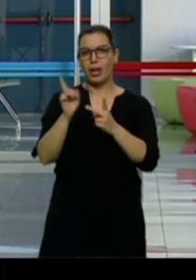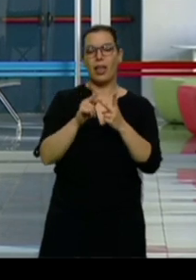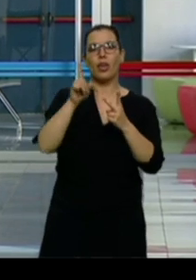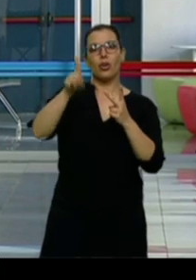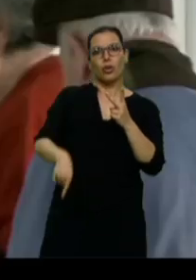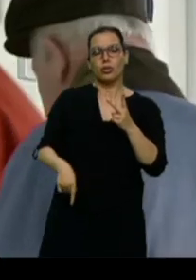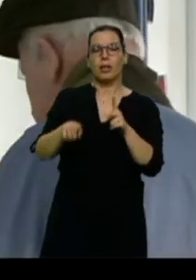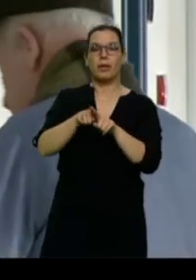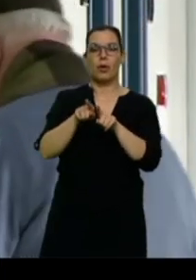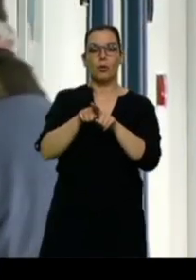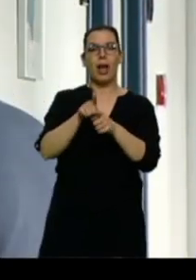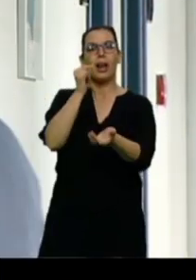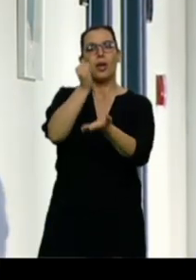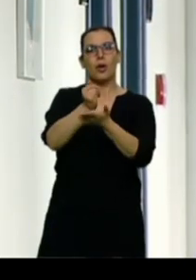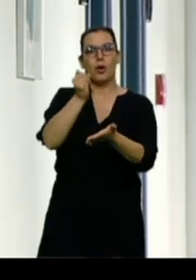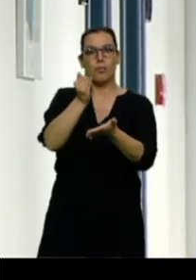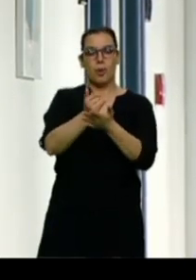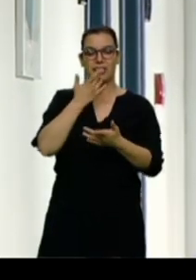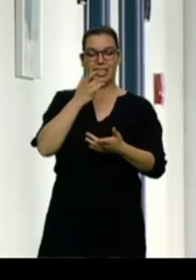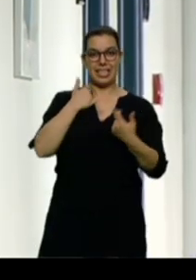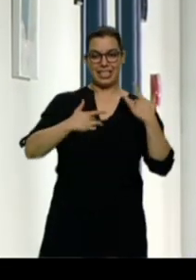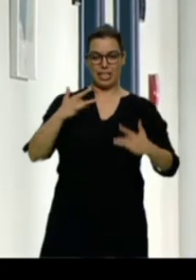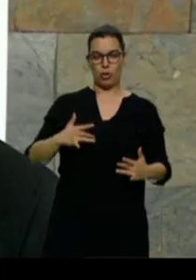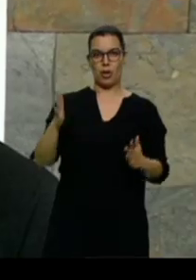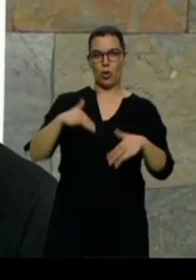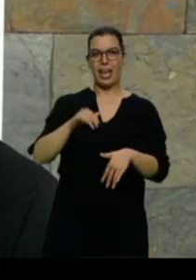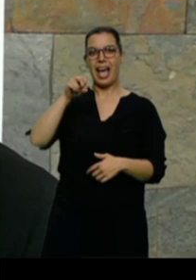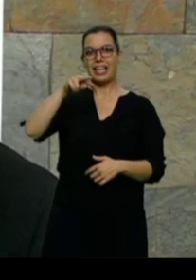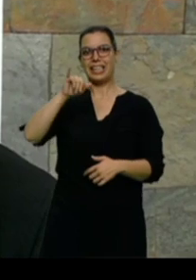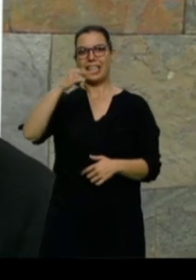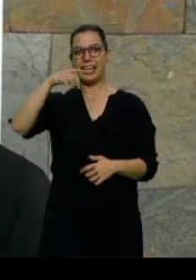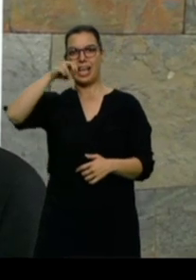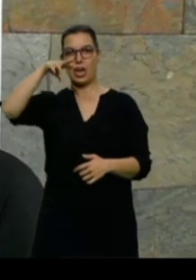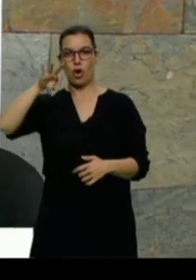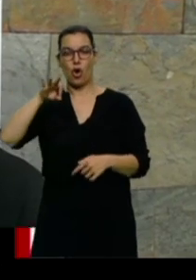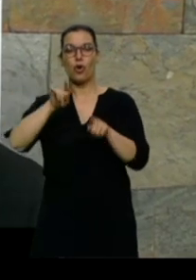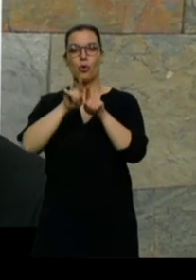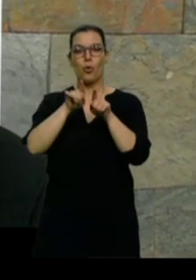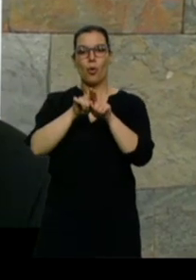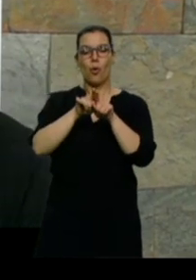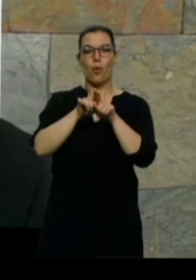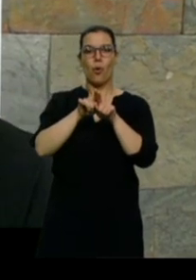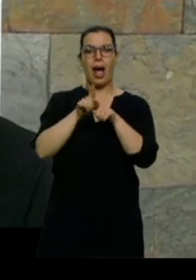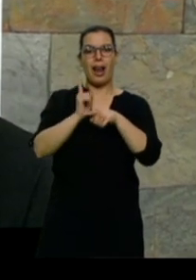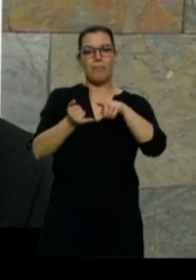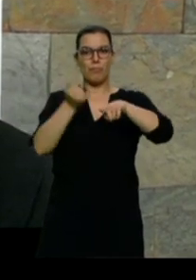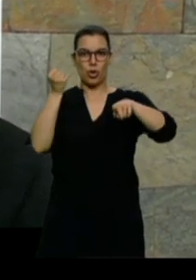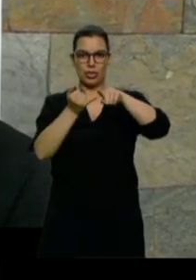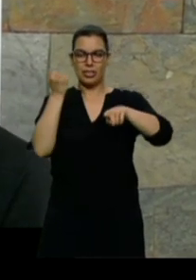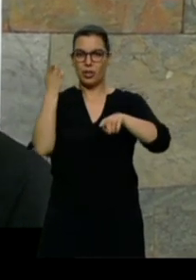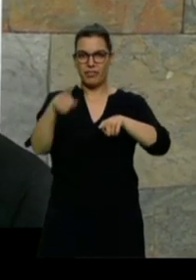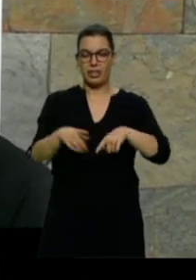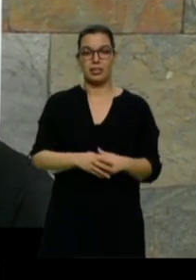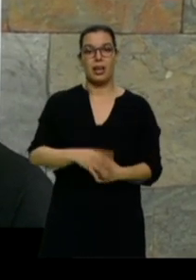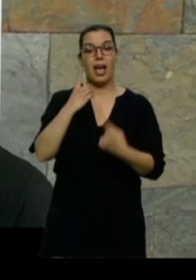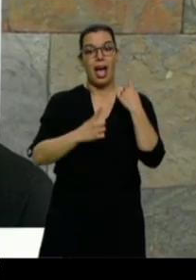paciente no presenta síntomas. No siempre más es mejor. Hay veces que menos es mejor, porque cualquier cosa que se haga siempre